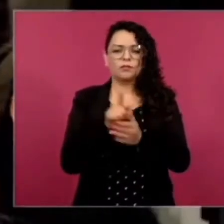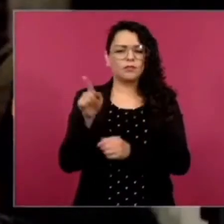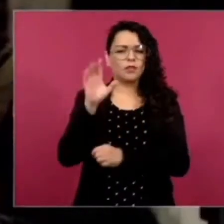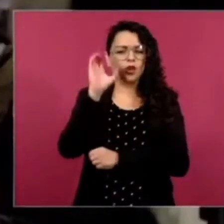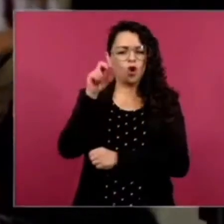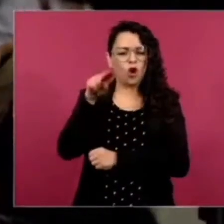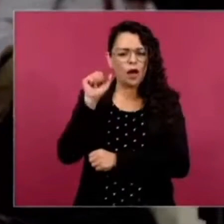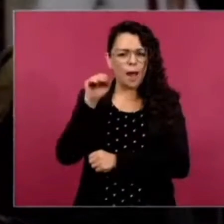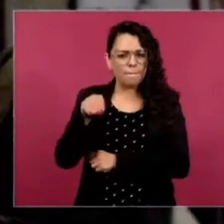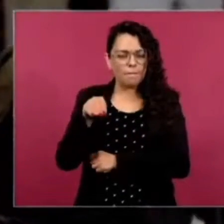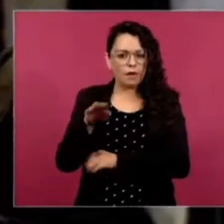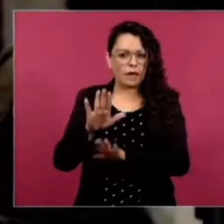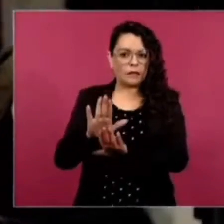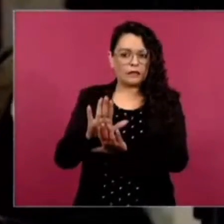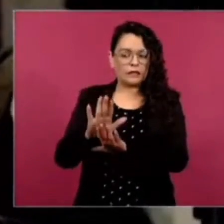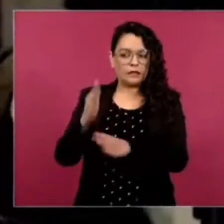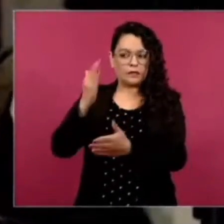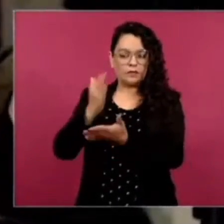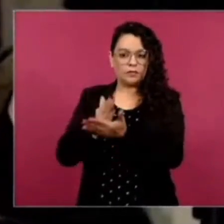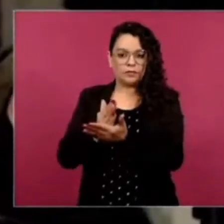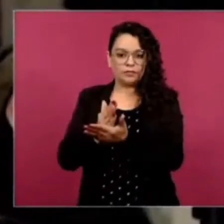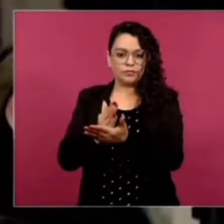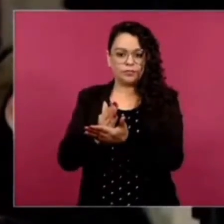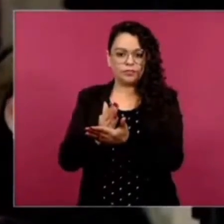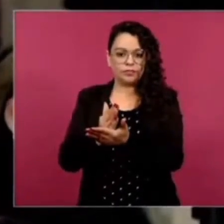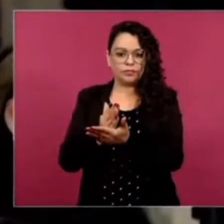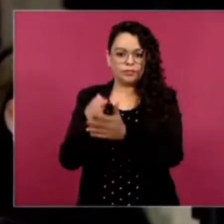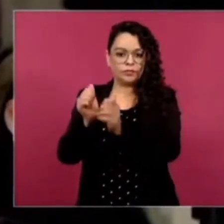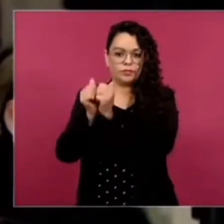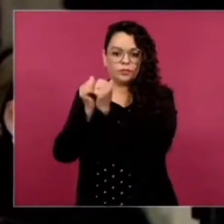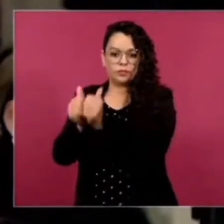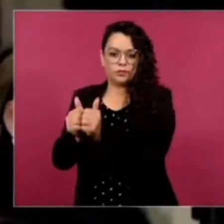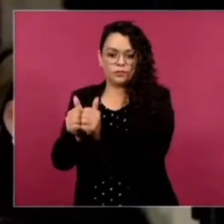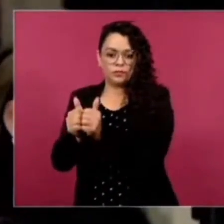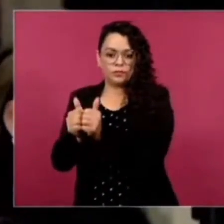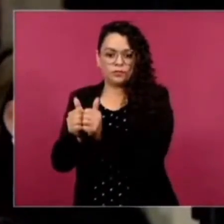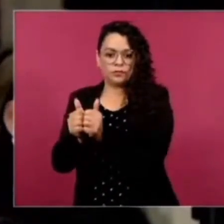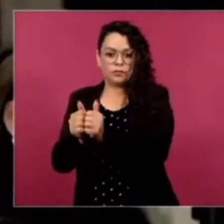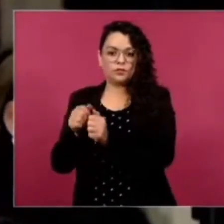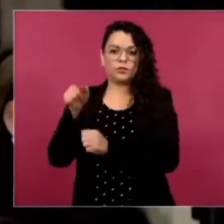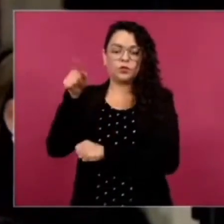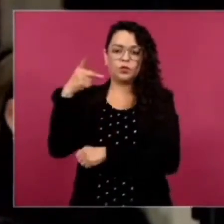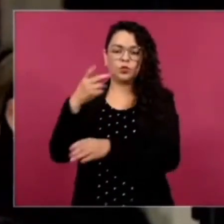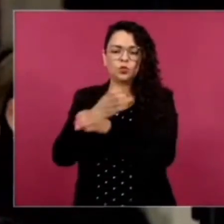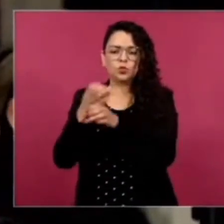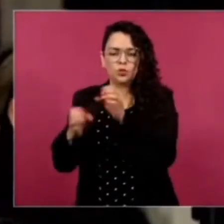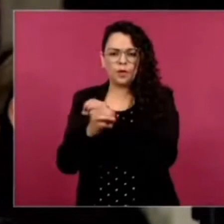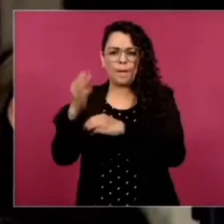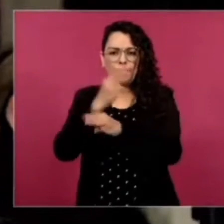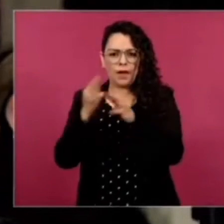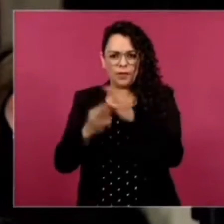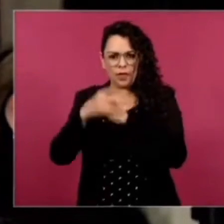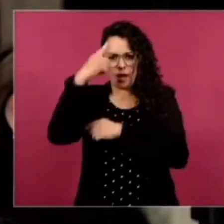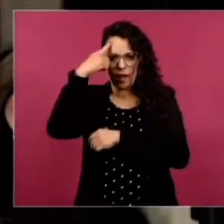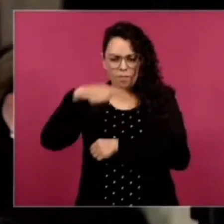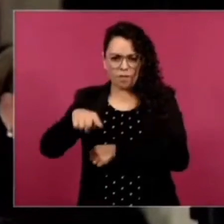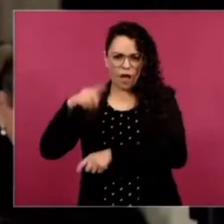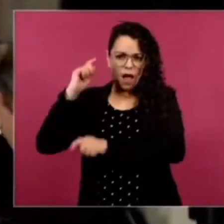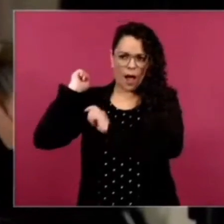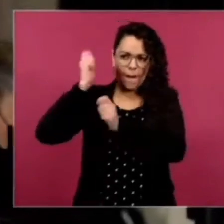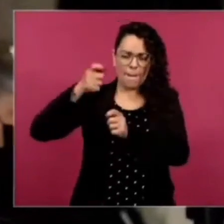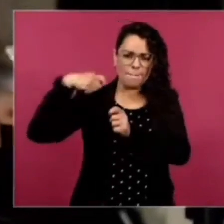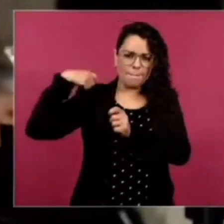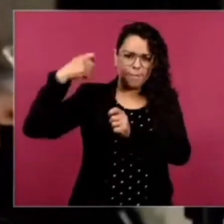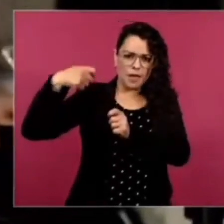detuvo, les decomisó sus arreos de pesca y todo esto, piden que